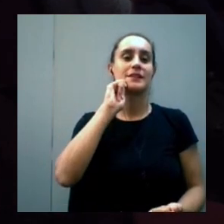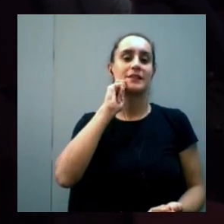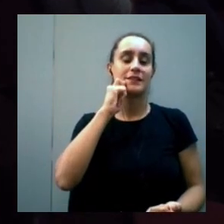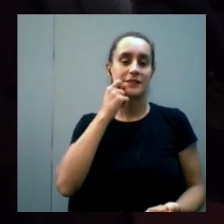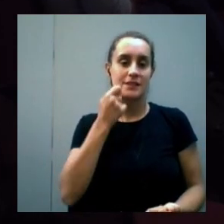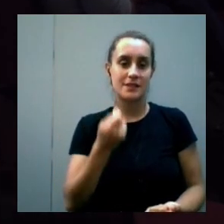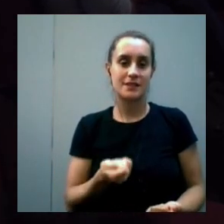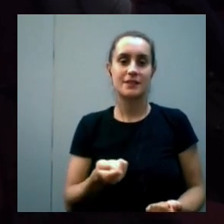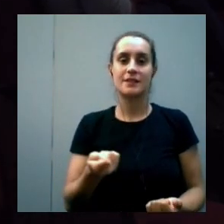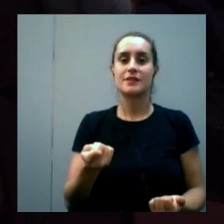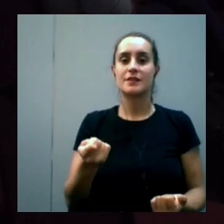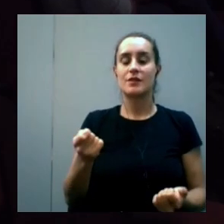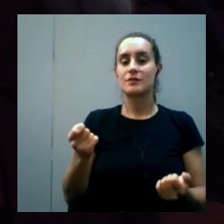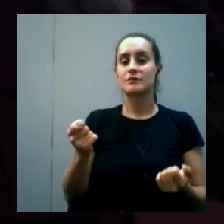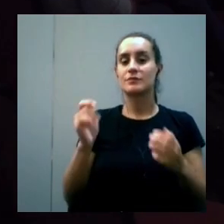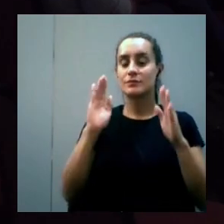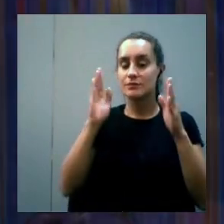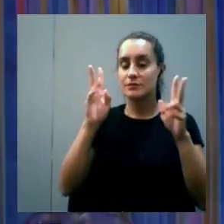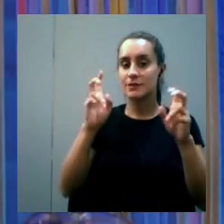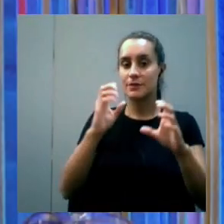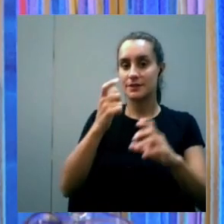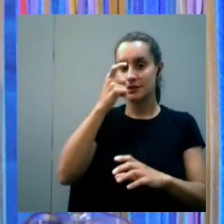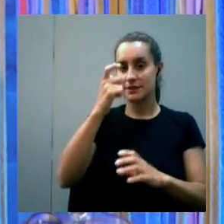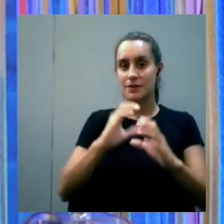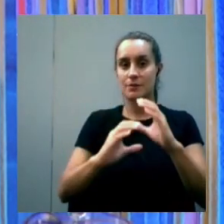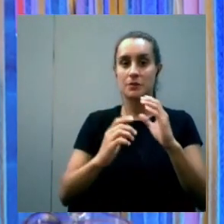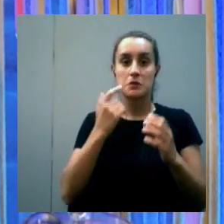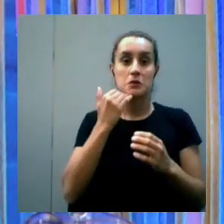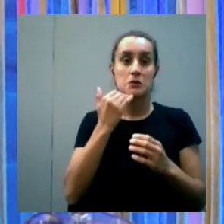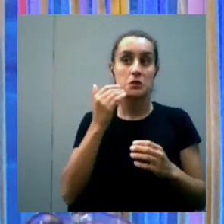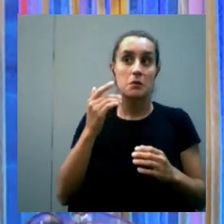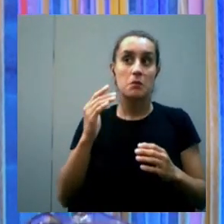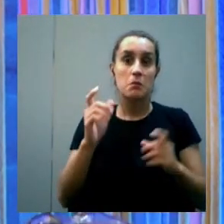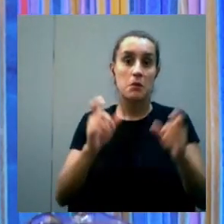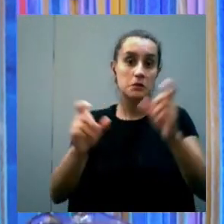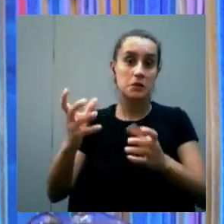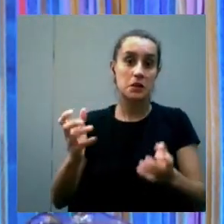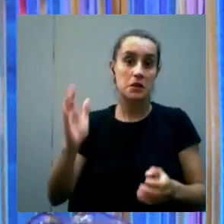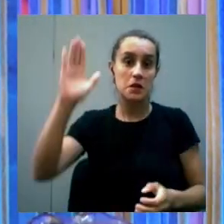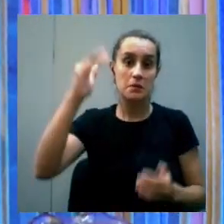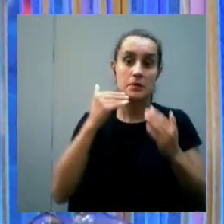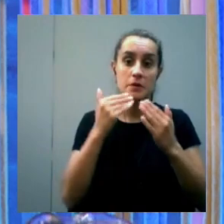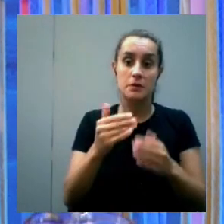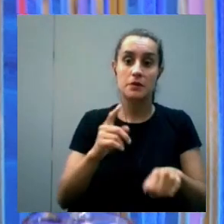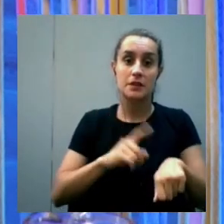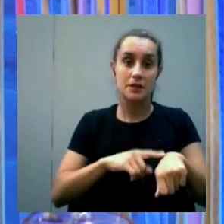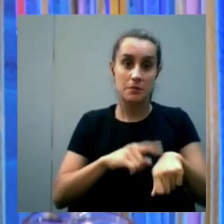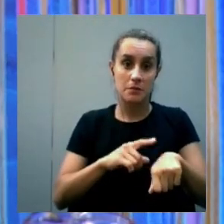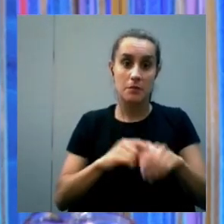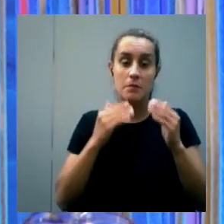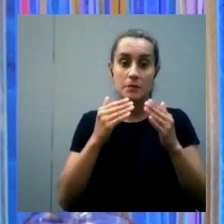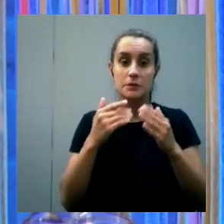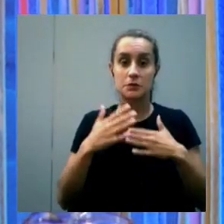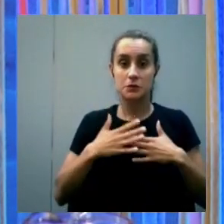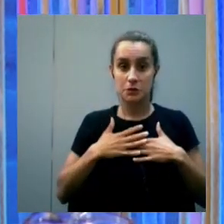computación no sé si hay alguna pregunta del público o si hay tiempo para preguntas yo tenía como un par ahí